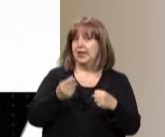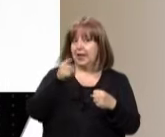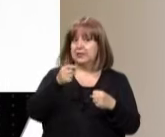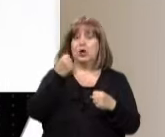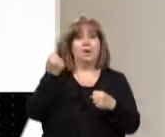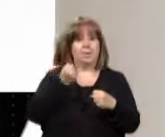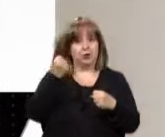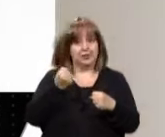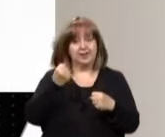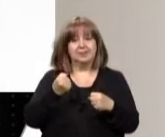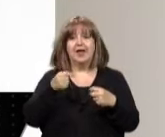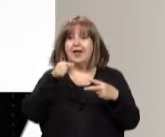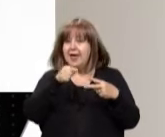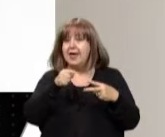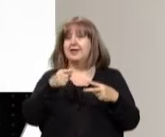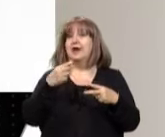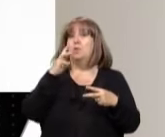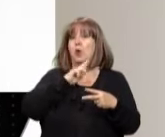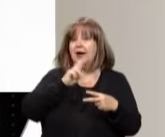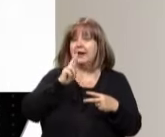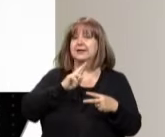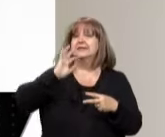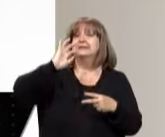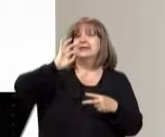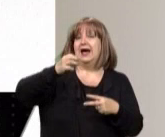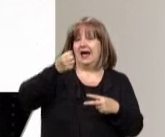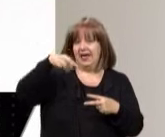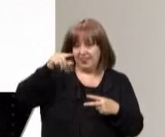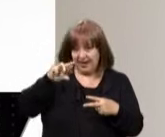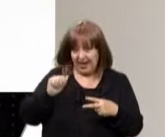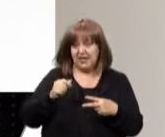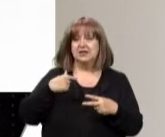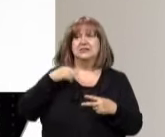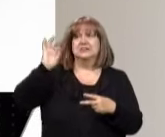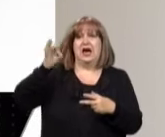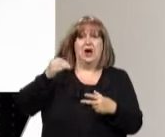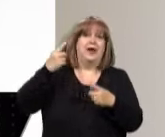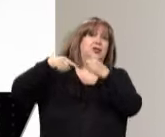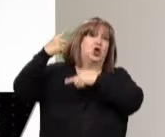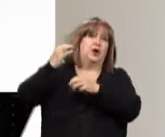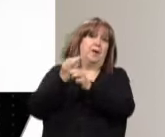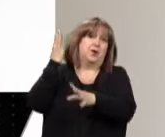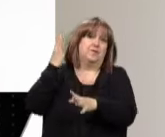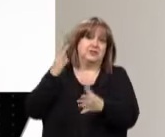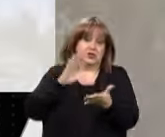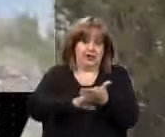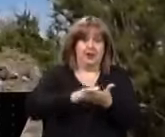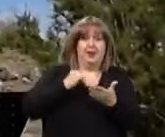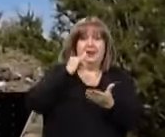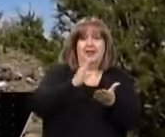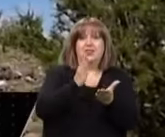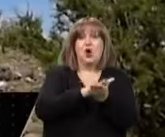importante esto? Porque ella trae a colación y pone sobre la mesa todos los documentos, sobre todo, por ejemplo, una